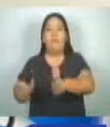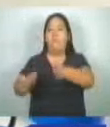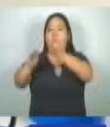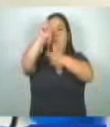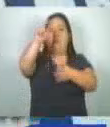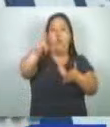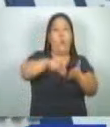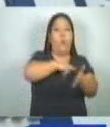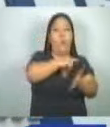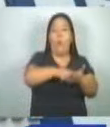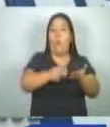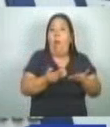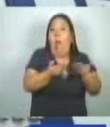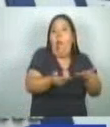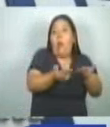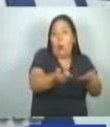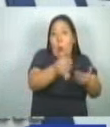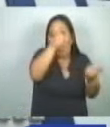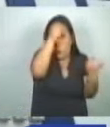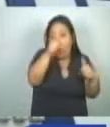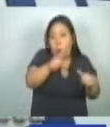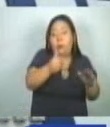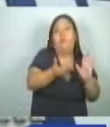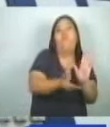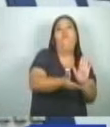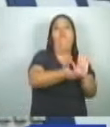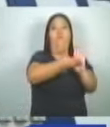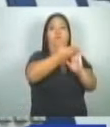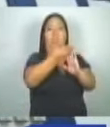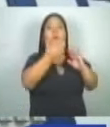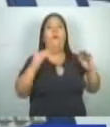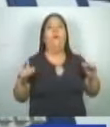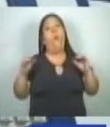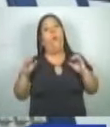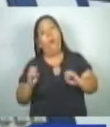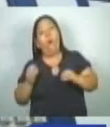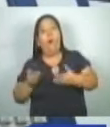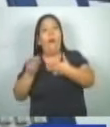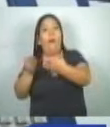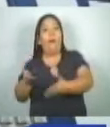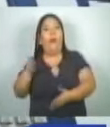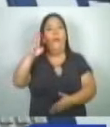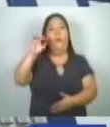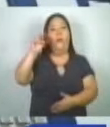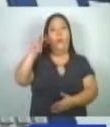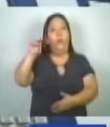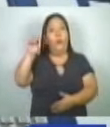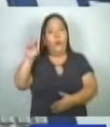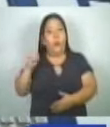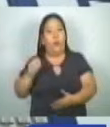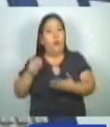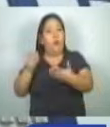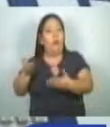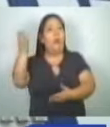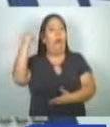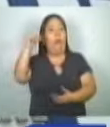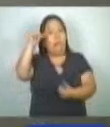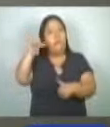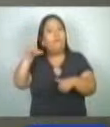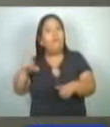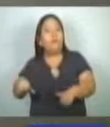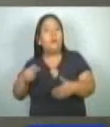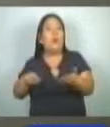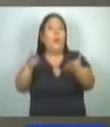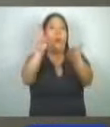prohibido nuevos beneficios como la aprobación de incrementos salariales, así como los bonos en algunas instituciones que se negocian a través de